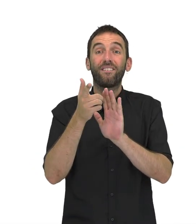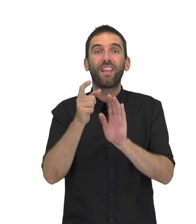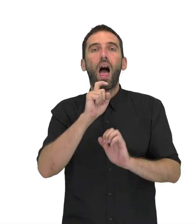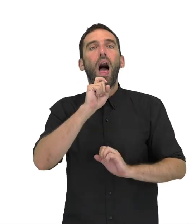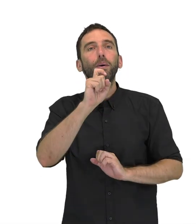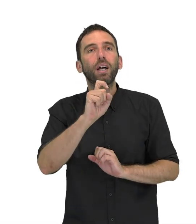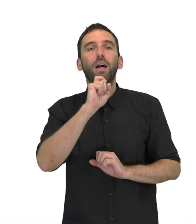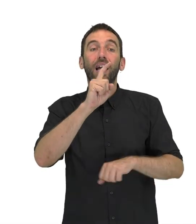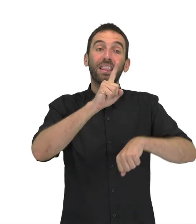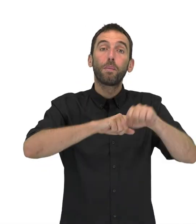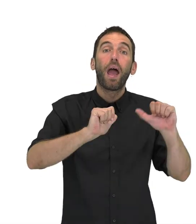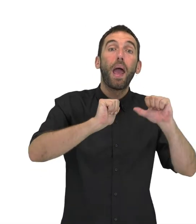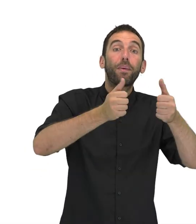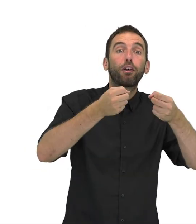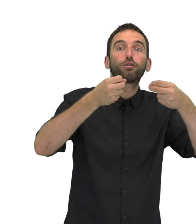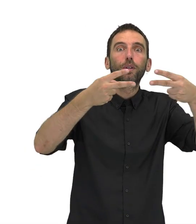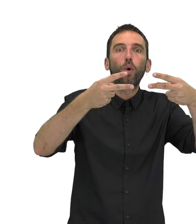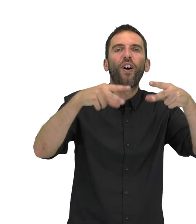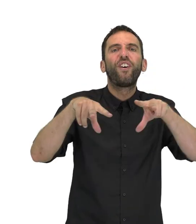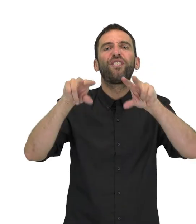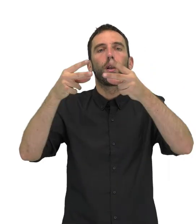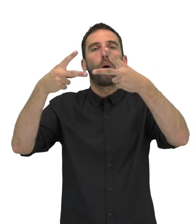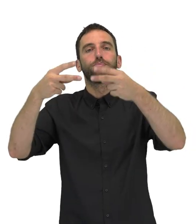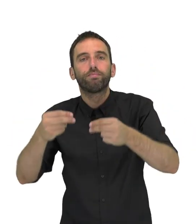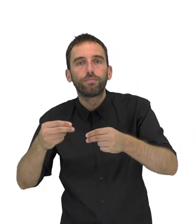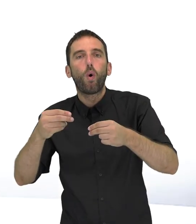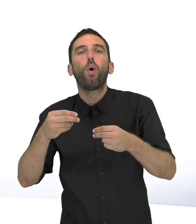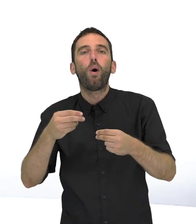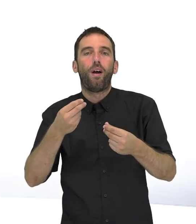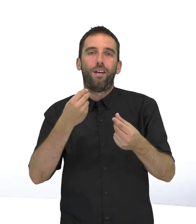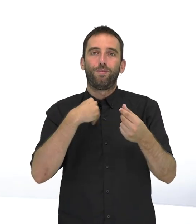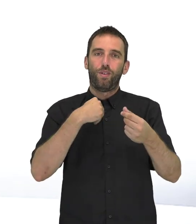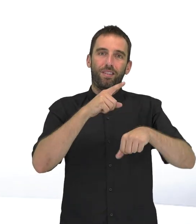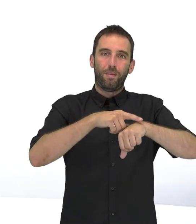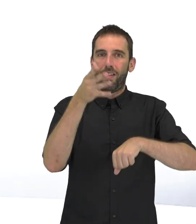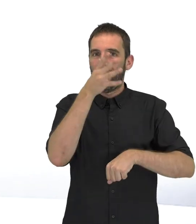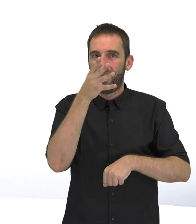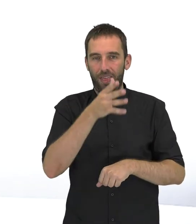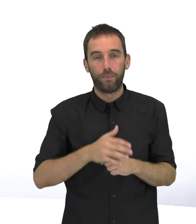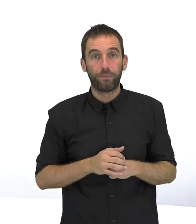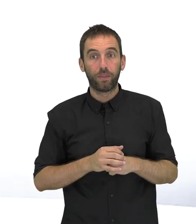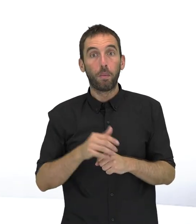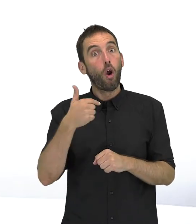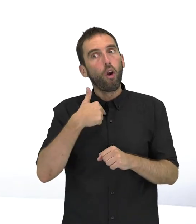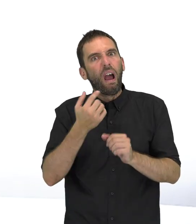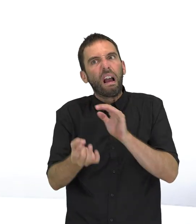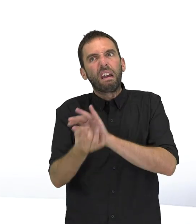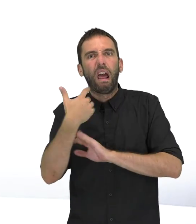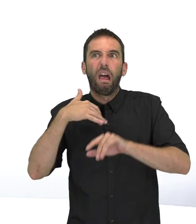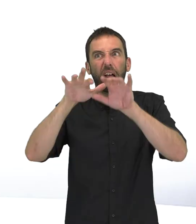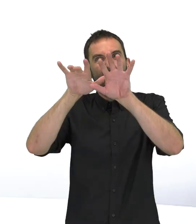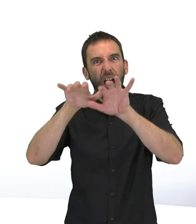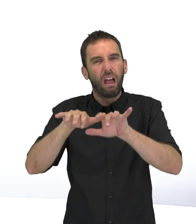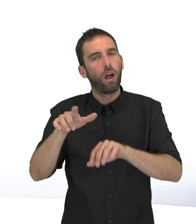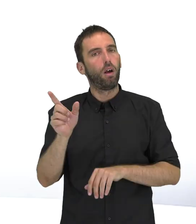cada subtítulo aparezca y desaparezca cuando le toca. Por suerte nosotros no tenemos que encargarnos de escribir ese archivo,